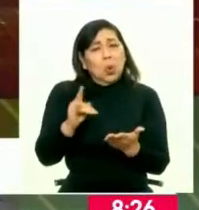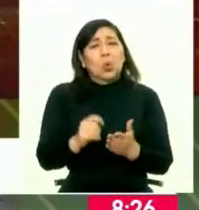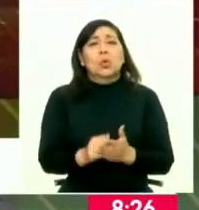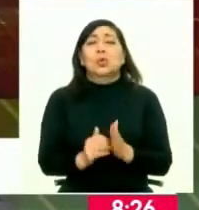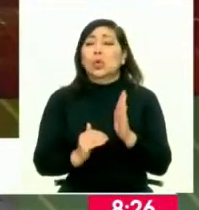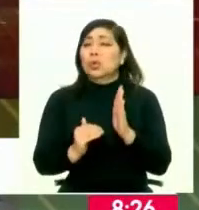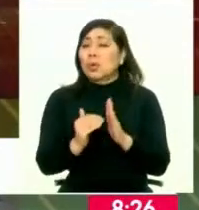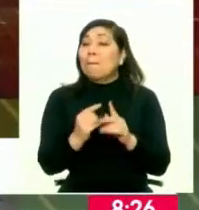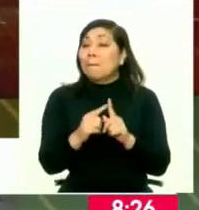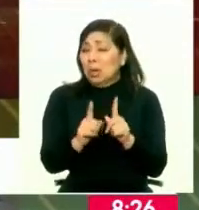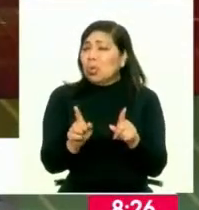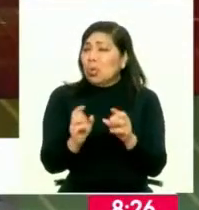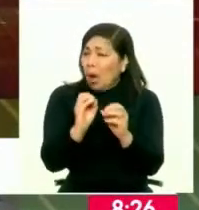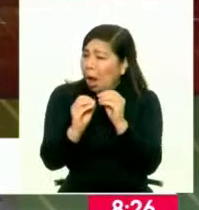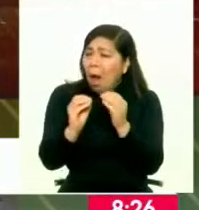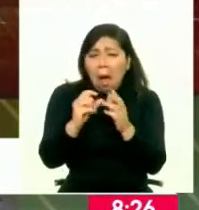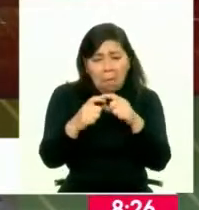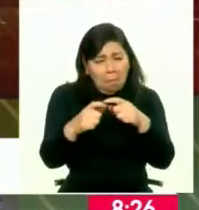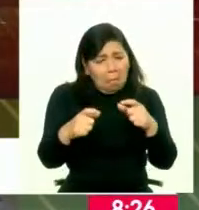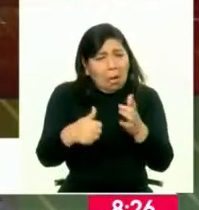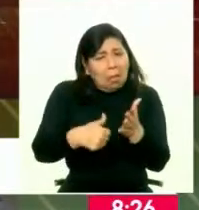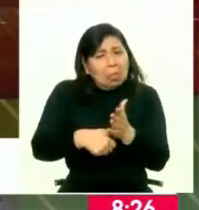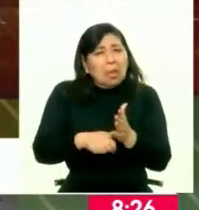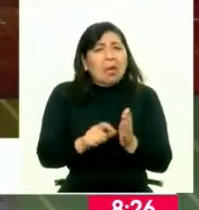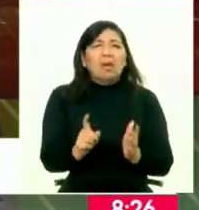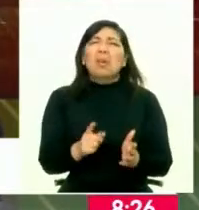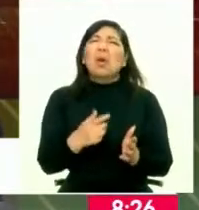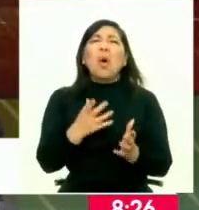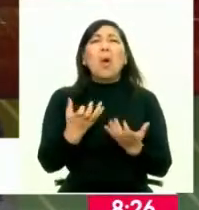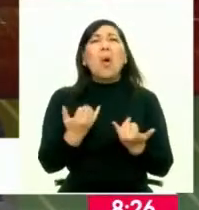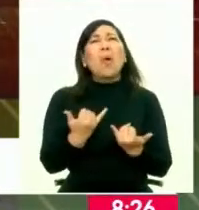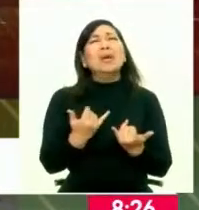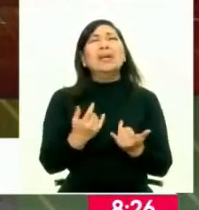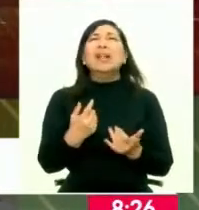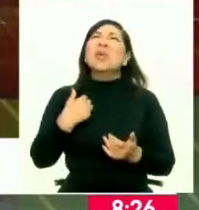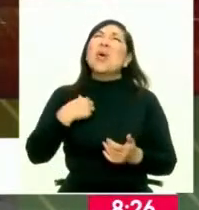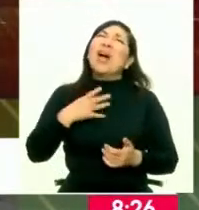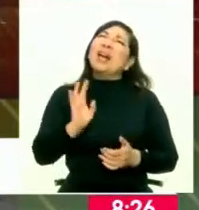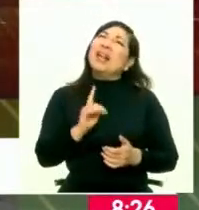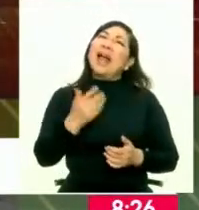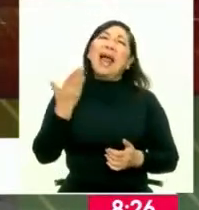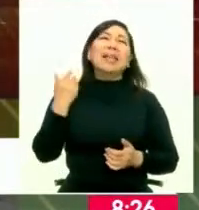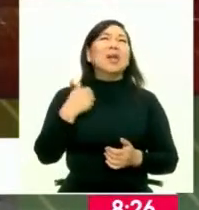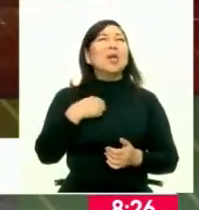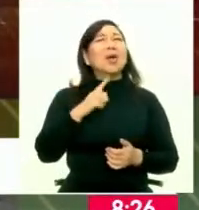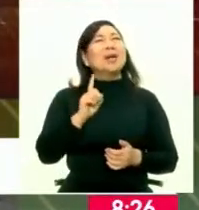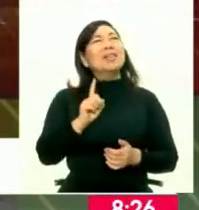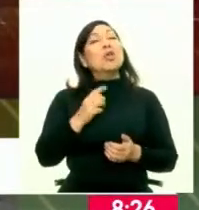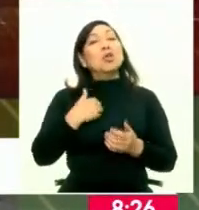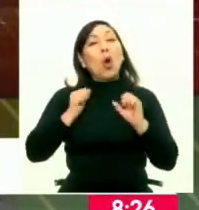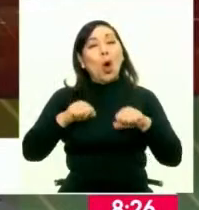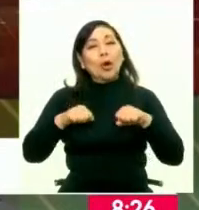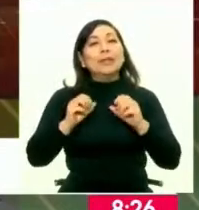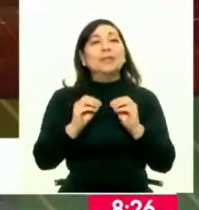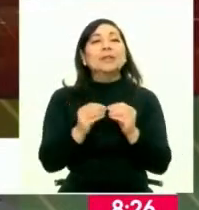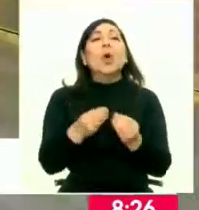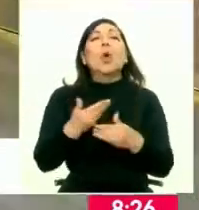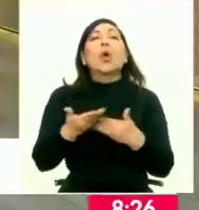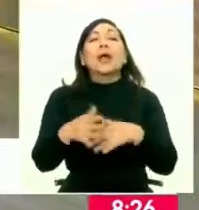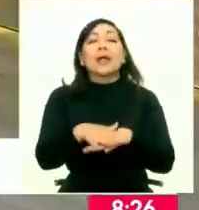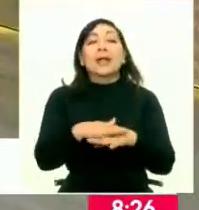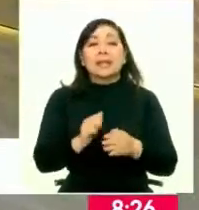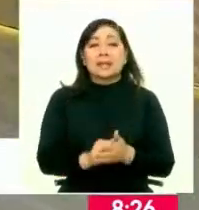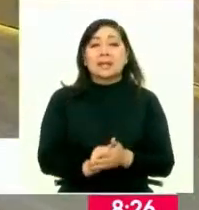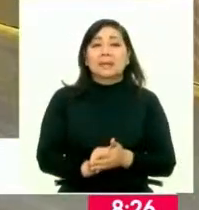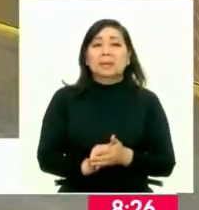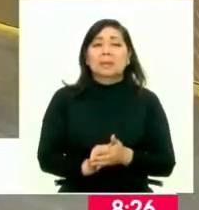superior. Pero también puede decir, antes yo decía no donar, hoy quiero decir sí. Entonces quisiera rectificar ese dato. ¿Y cómo es el procedimiento?